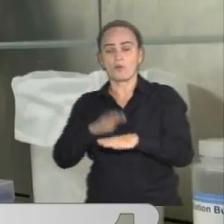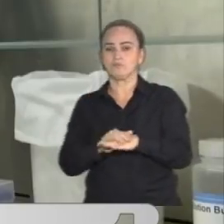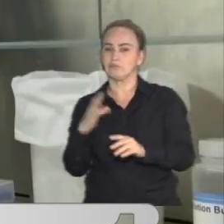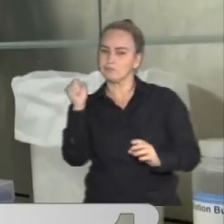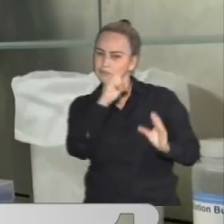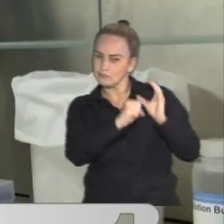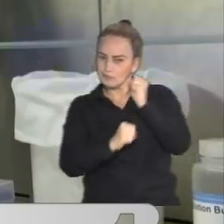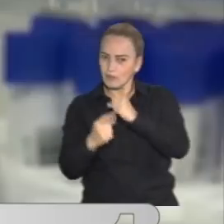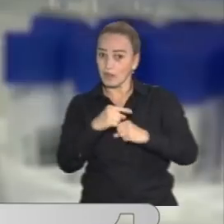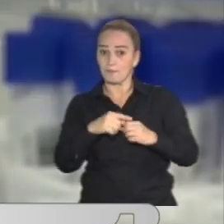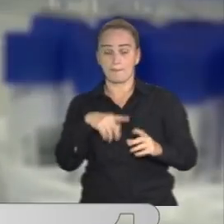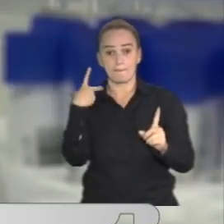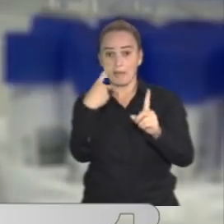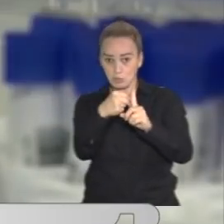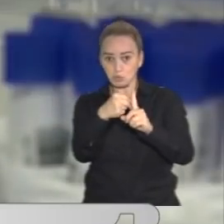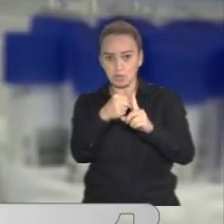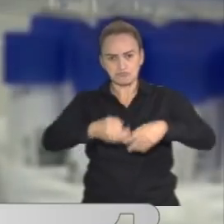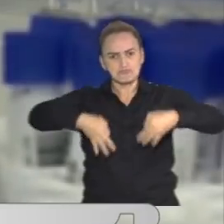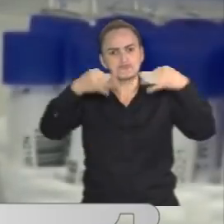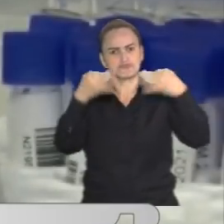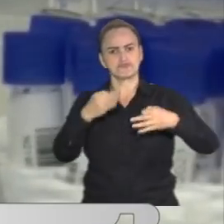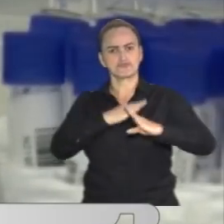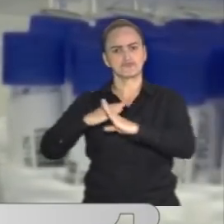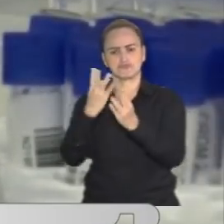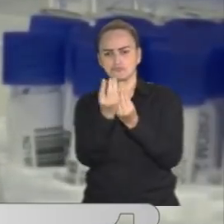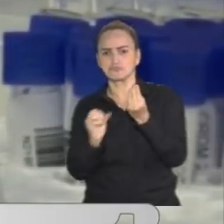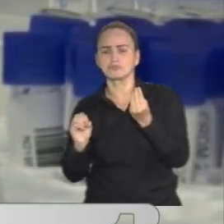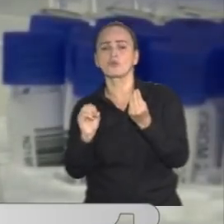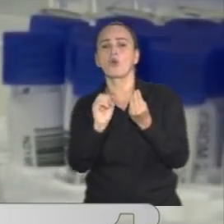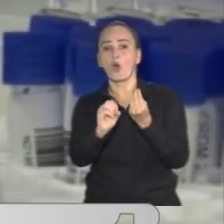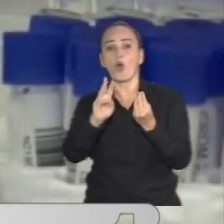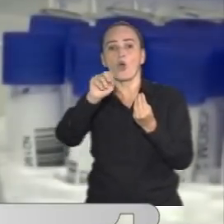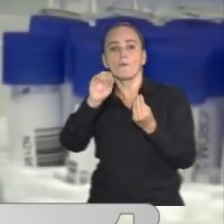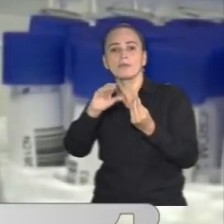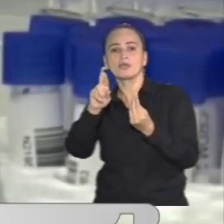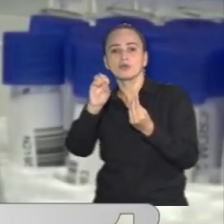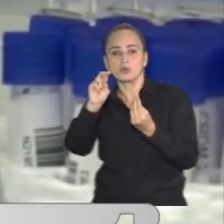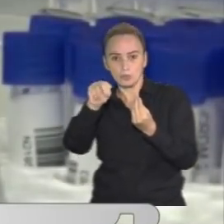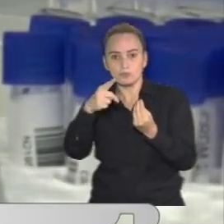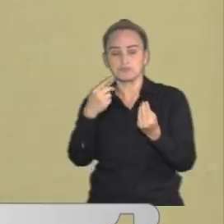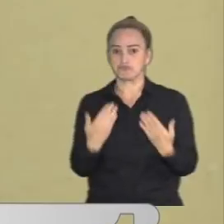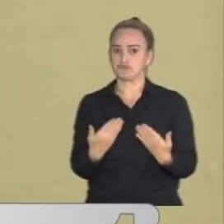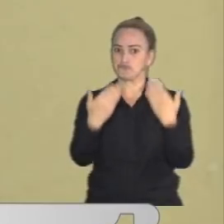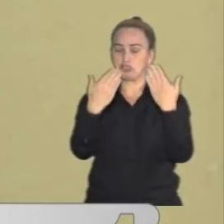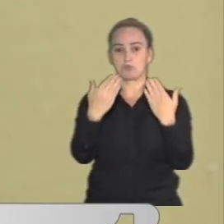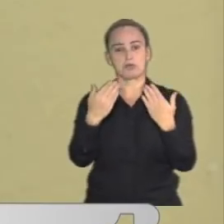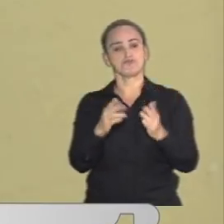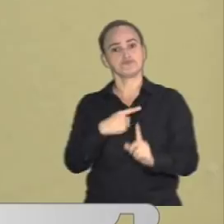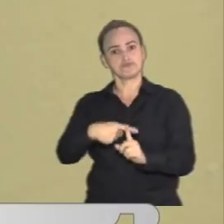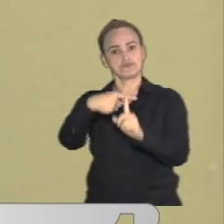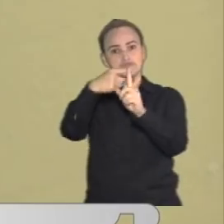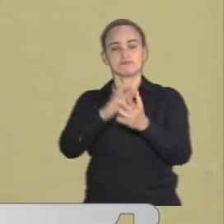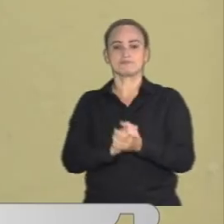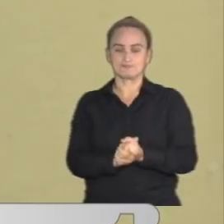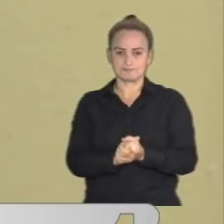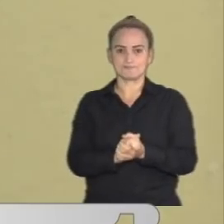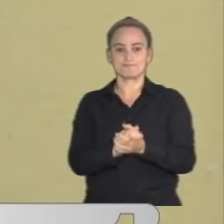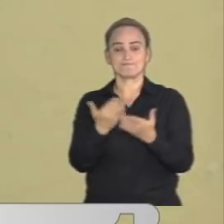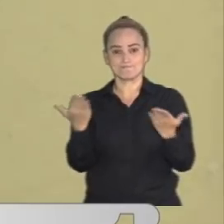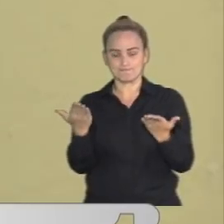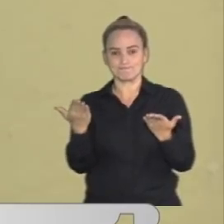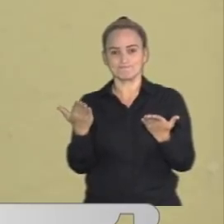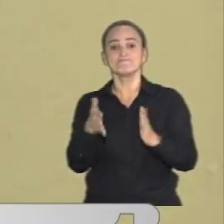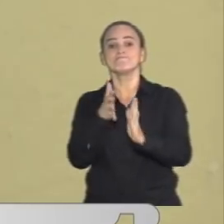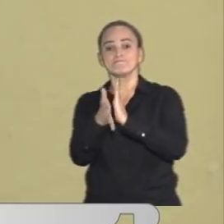hallazgos muestran que la vacuna sigue siendo eficaz contra la variante Omicron, lo que constituye una buena noticia. Ugo